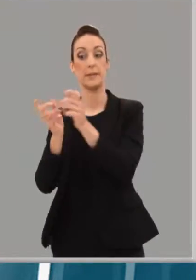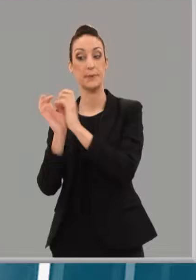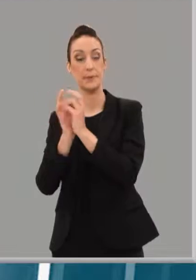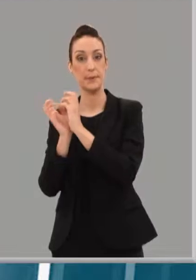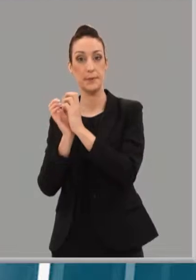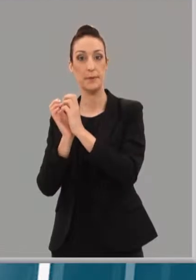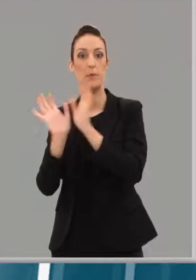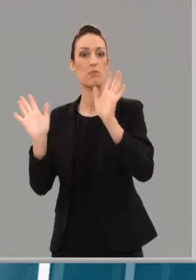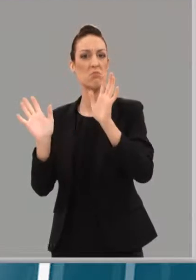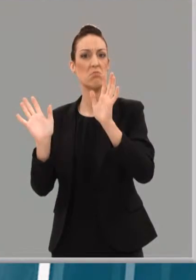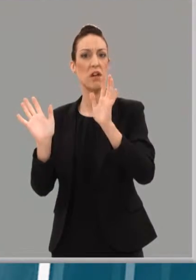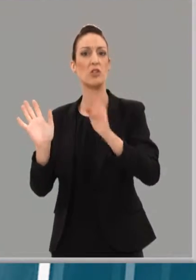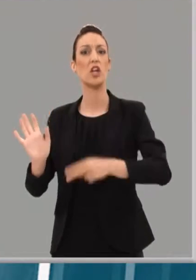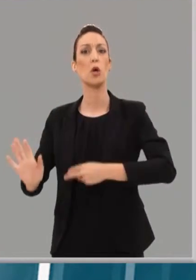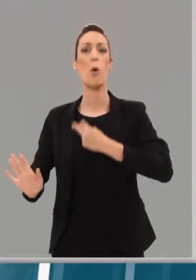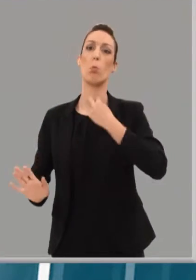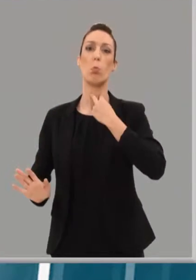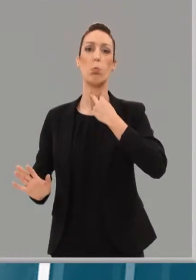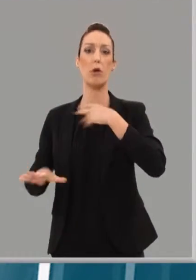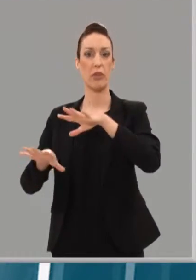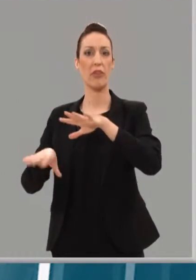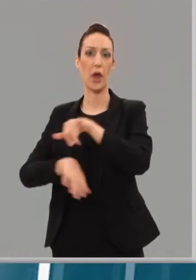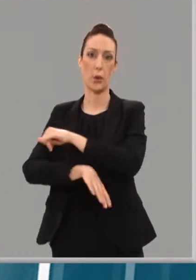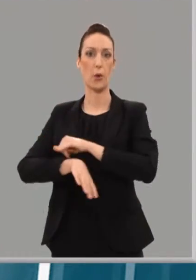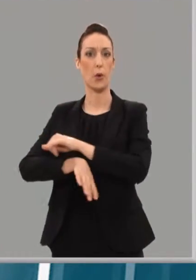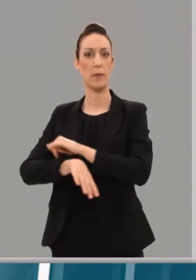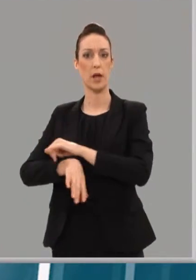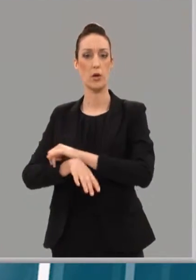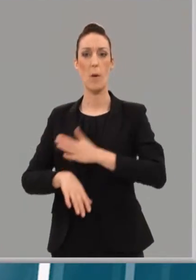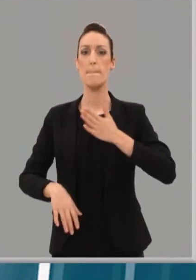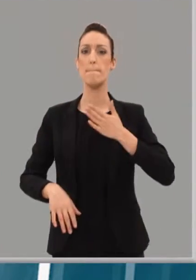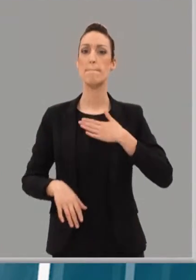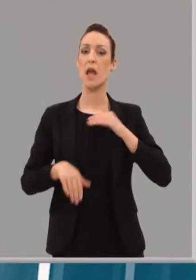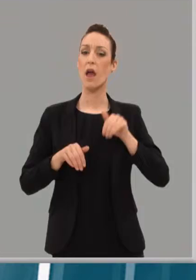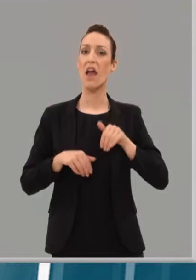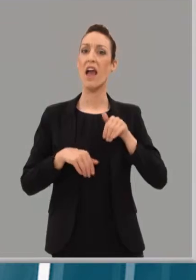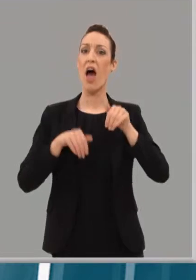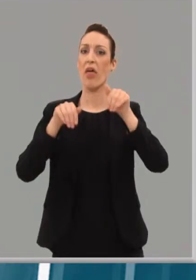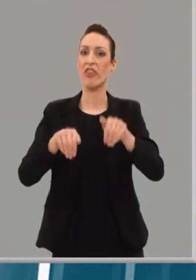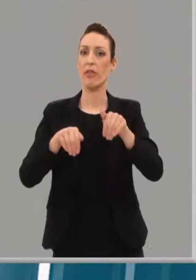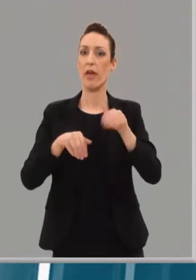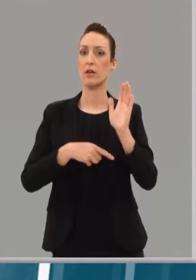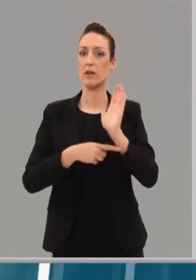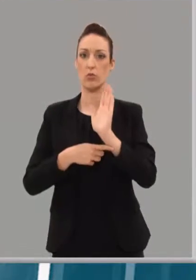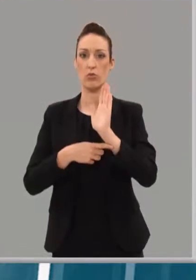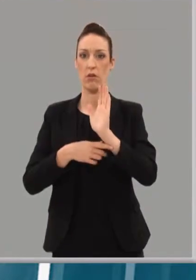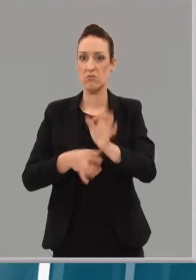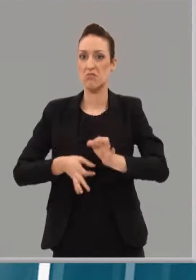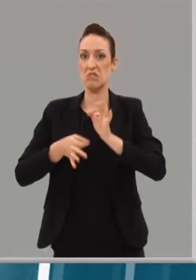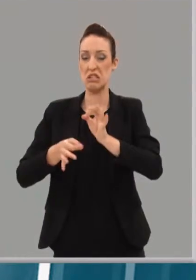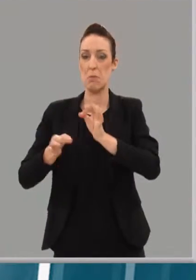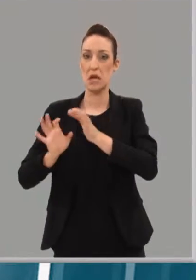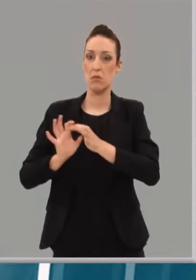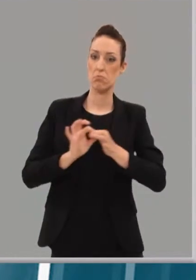vocación de gobierno. Mi candidatura siempre ha tenido vocación de gobierno. También es verdad